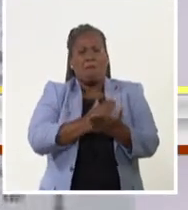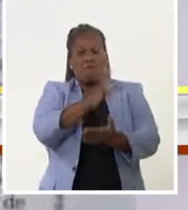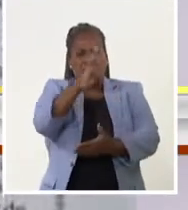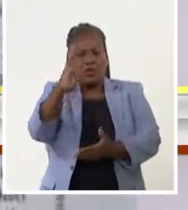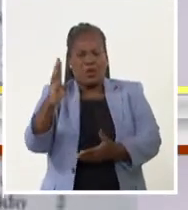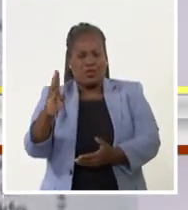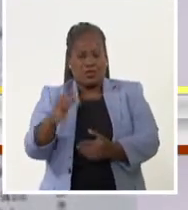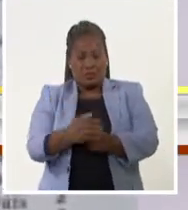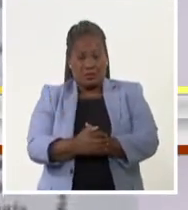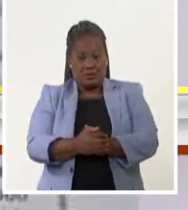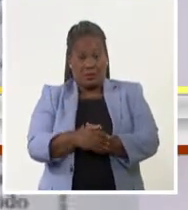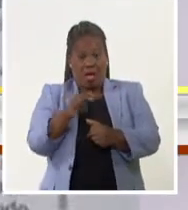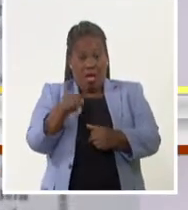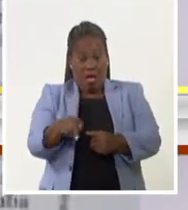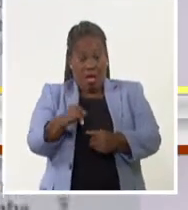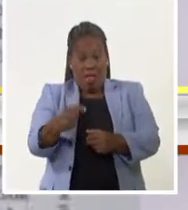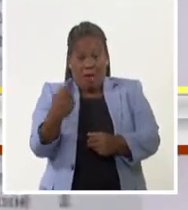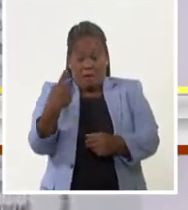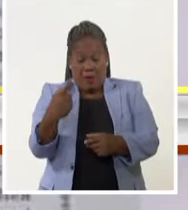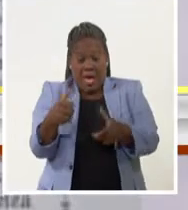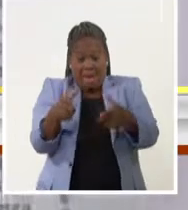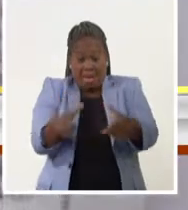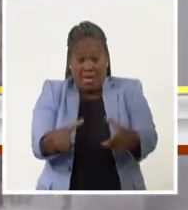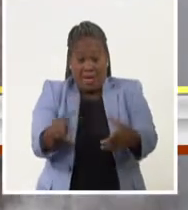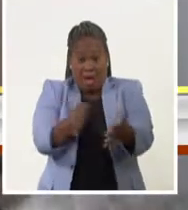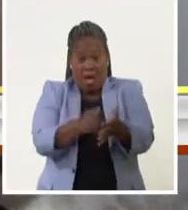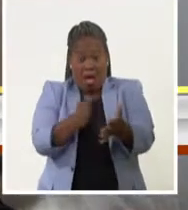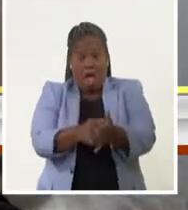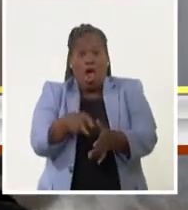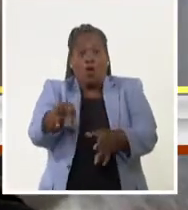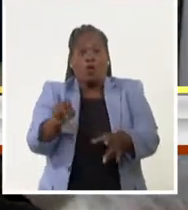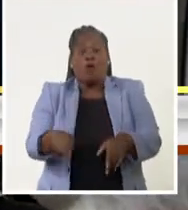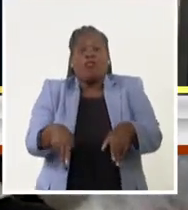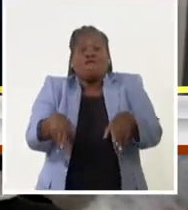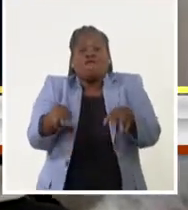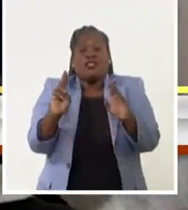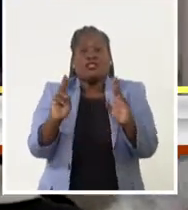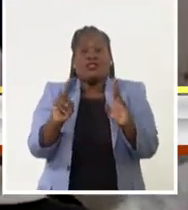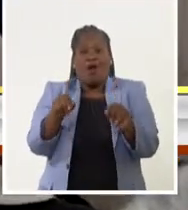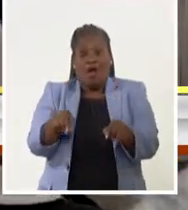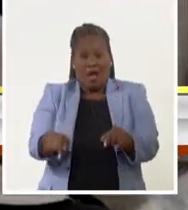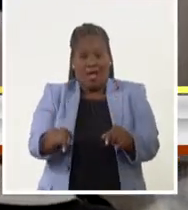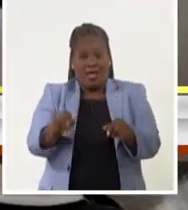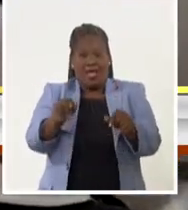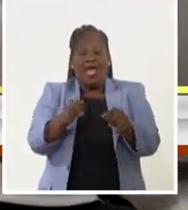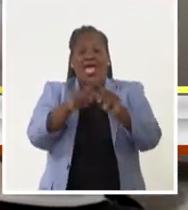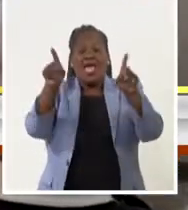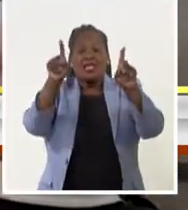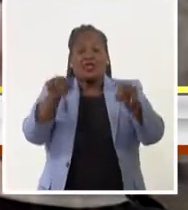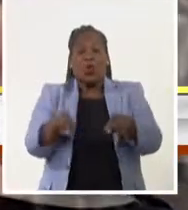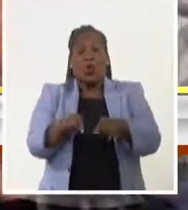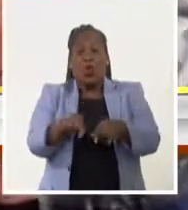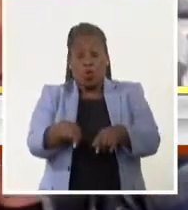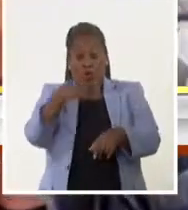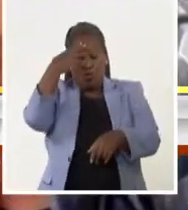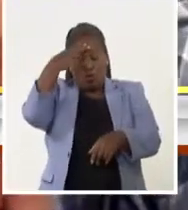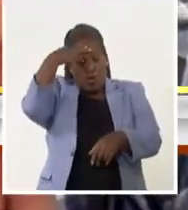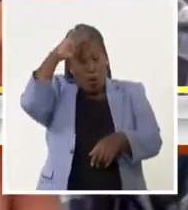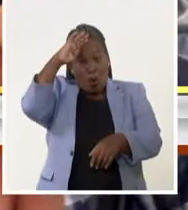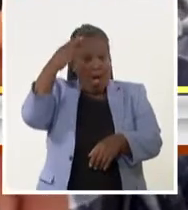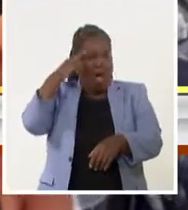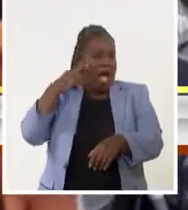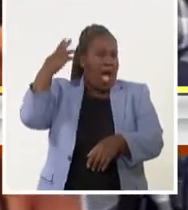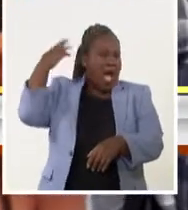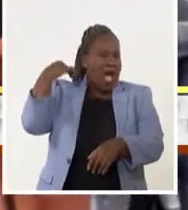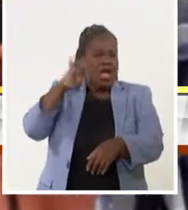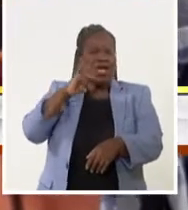ceremonia de colocación de la primera piedra del nuevo edificio de la misma, sobre el escudo colonial de Cuba, así como varios acercamientos